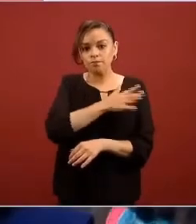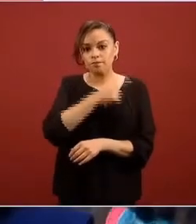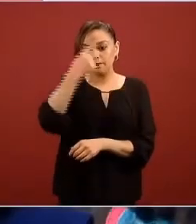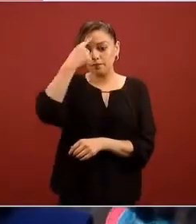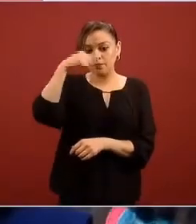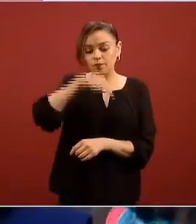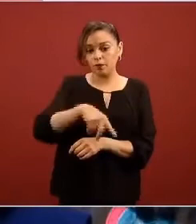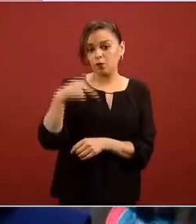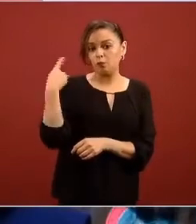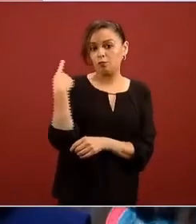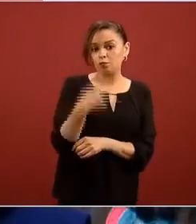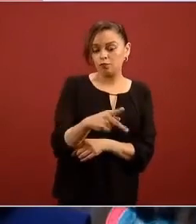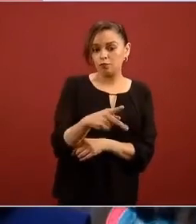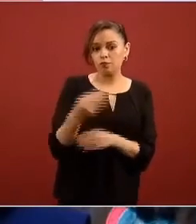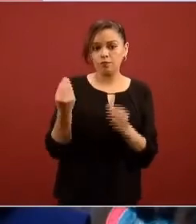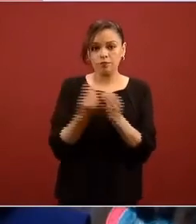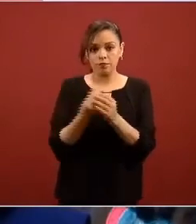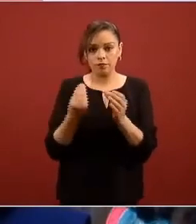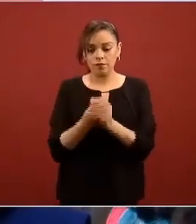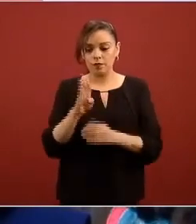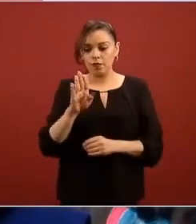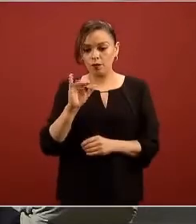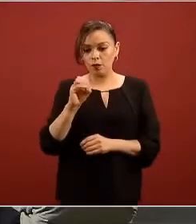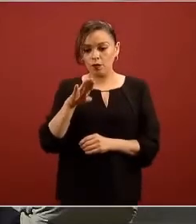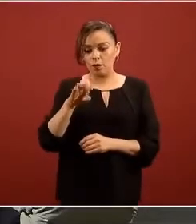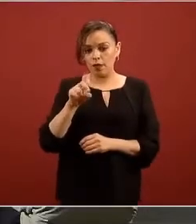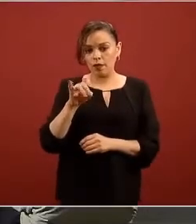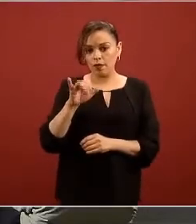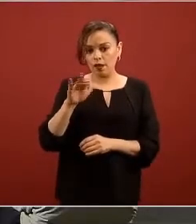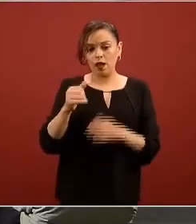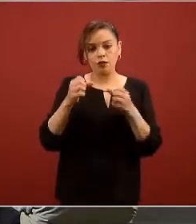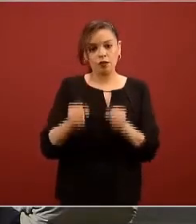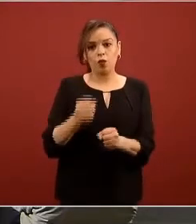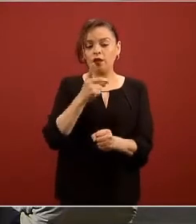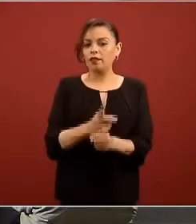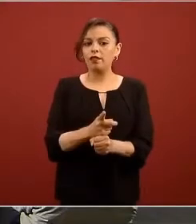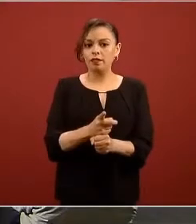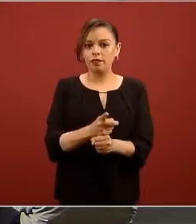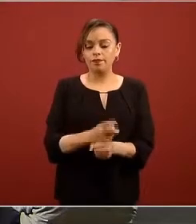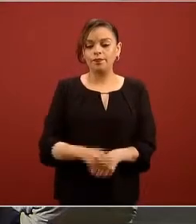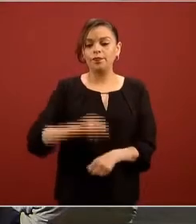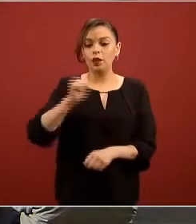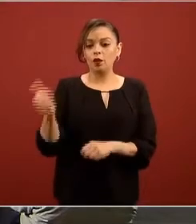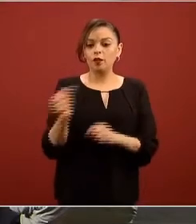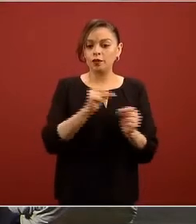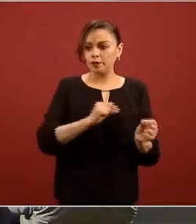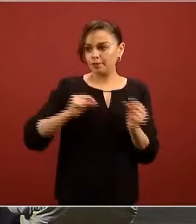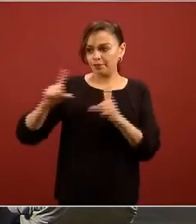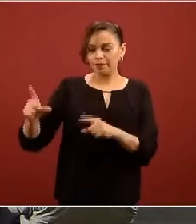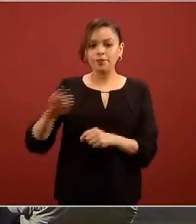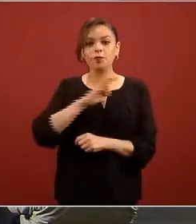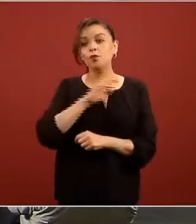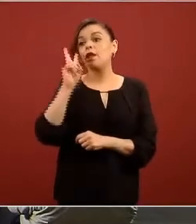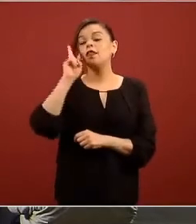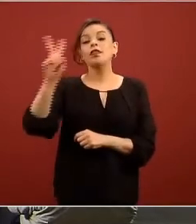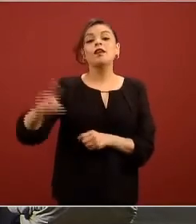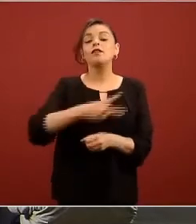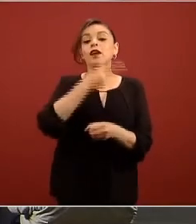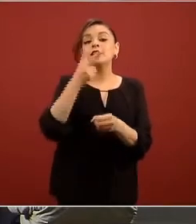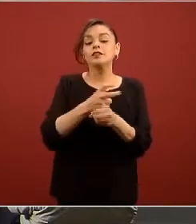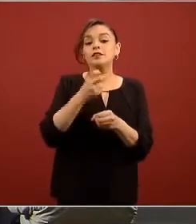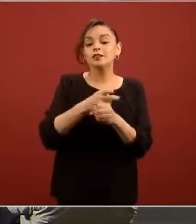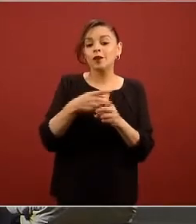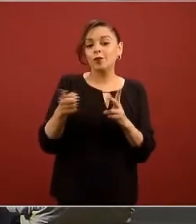biomédica de estos equipos el que sigue muestra el segundo equipo que hemos